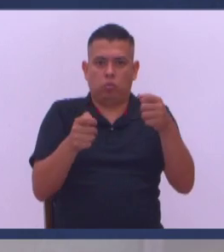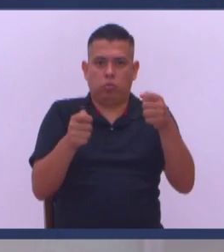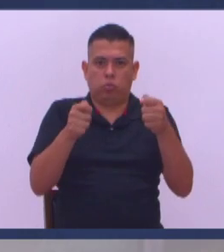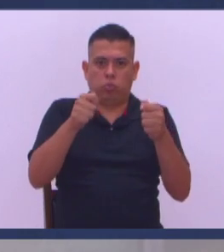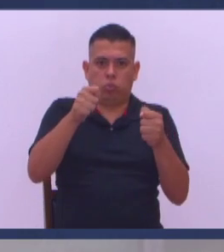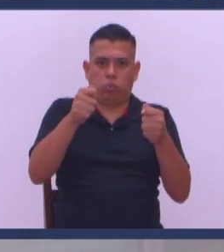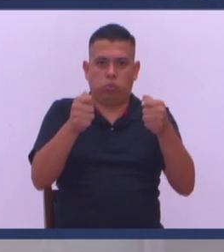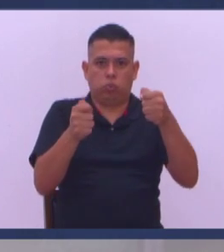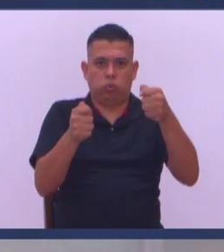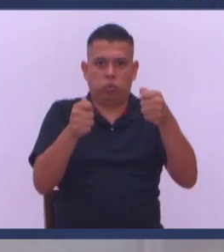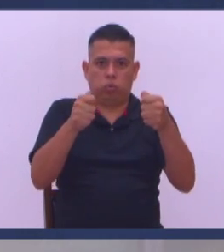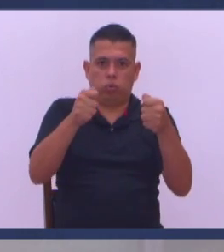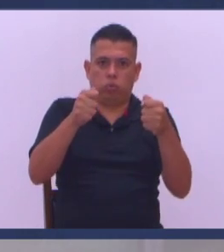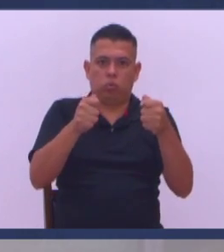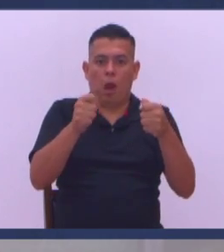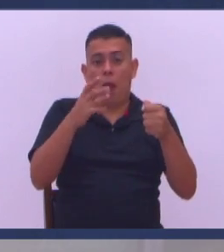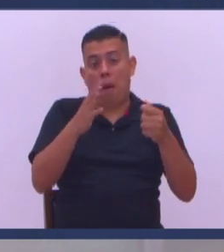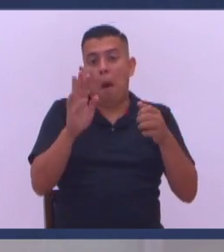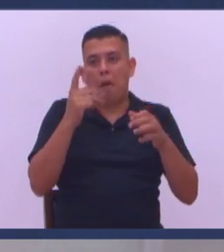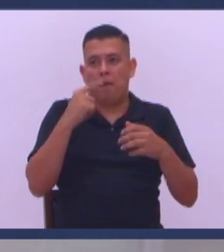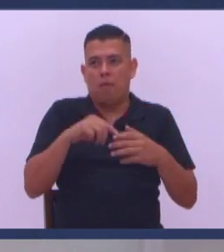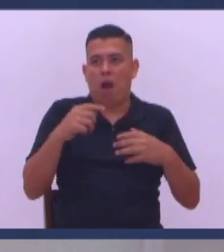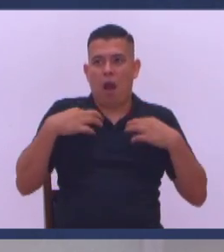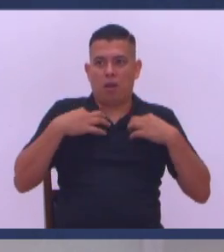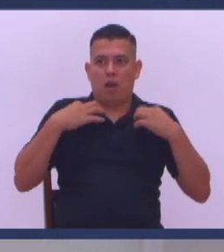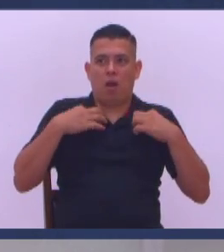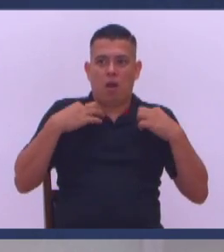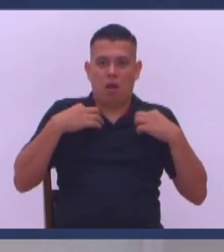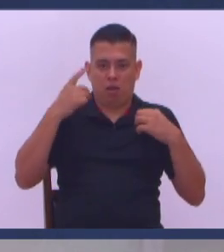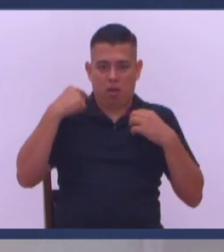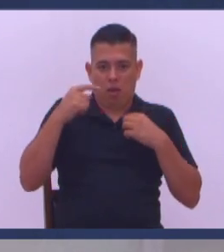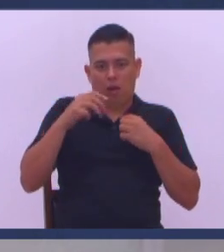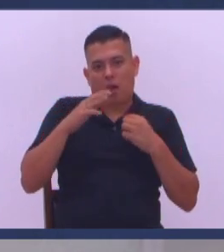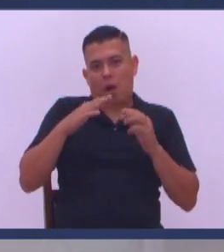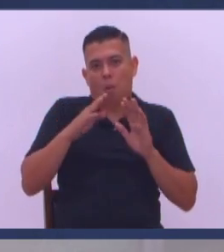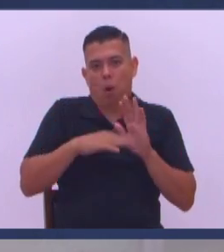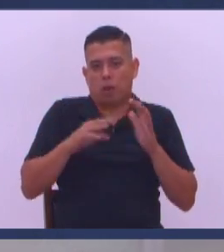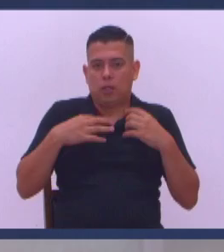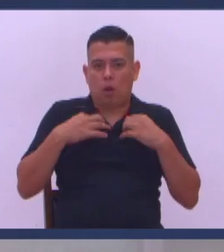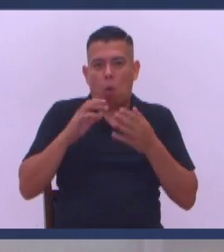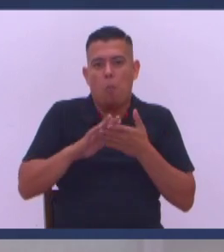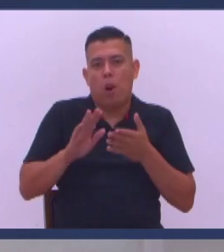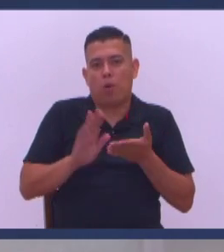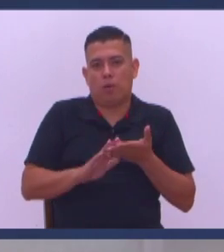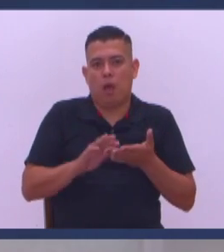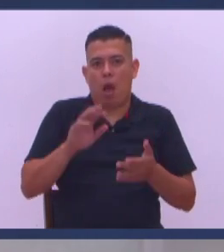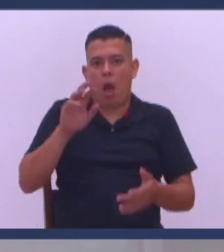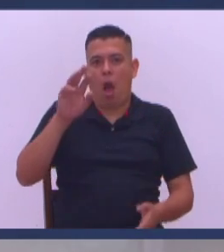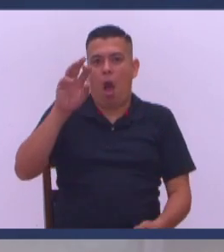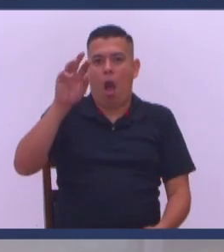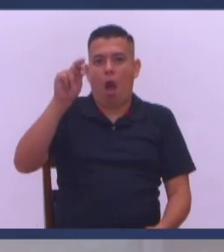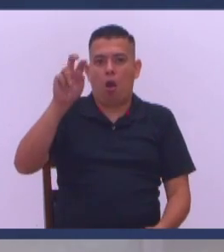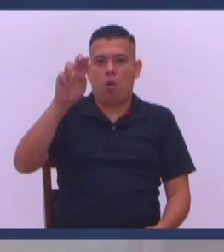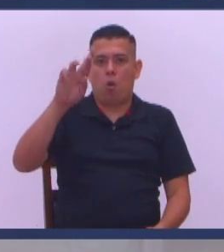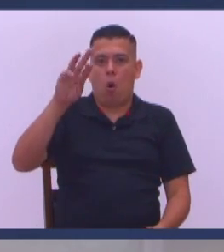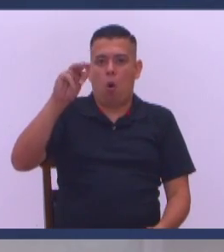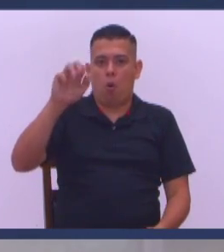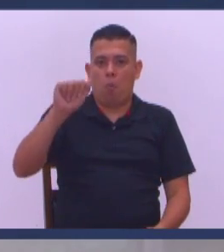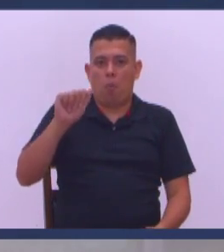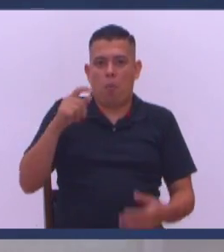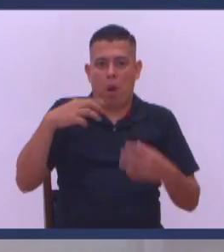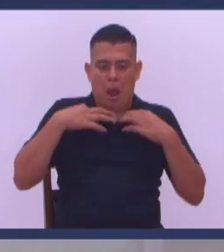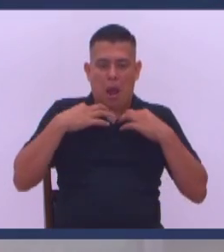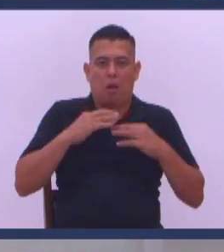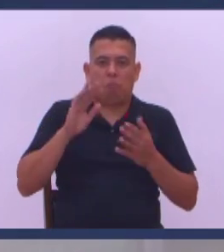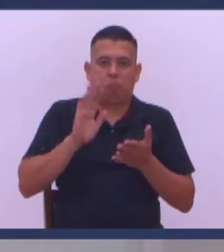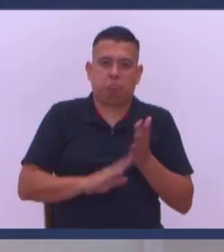Renunciar Esta camisita es norma Esta camisita es norma Lo que pasa es que El muñeco está regular